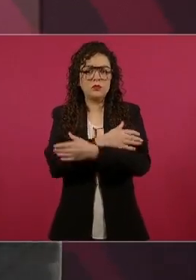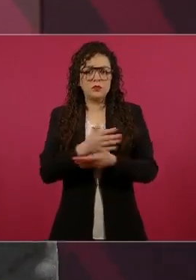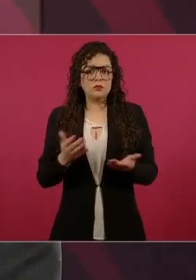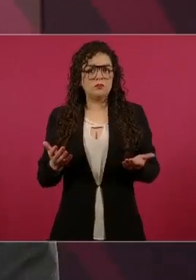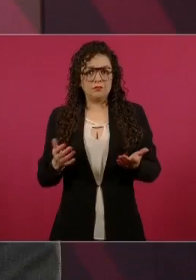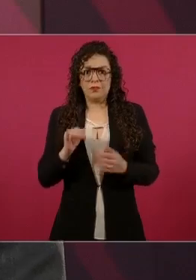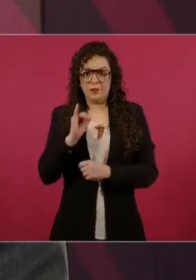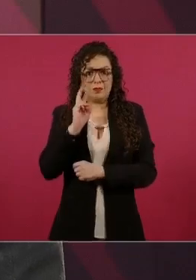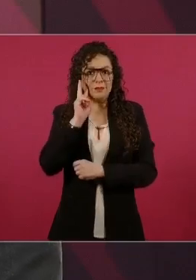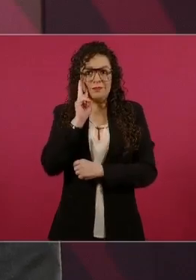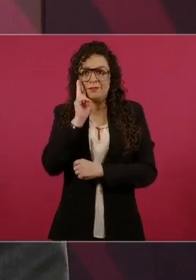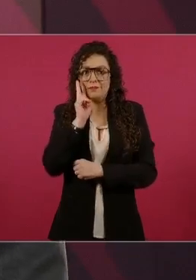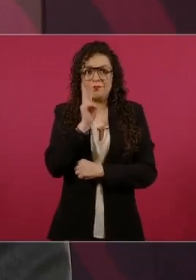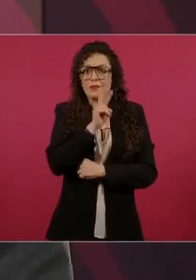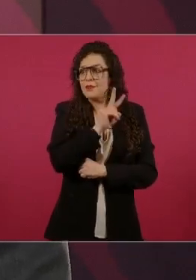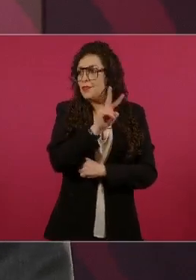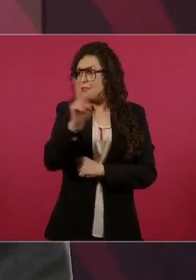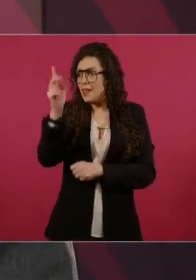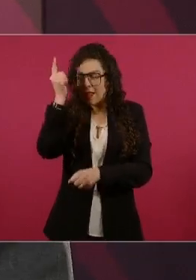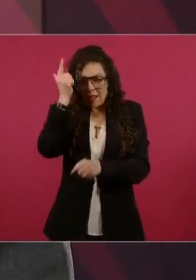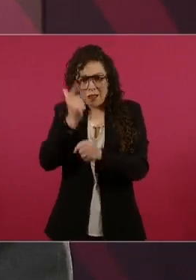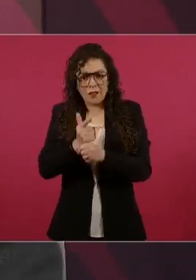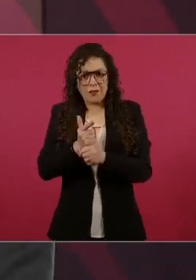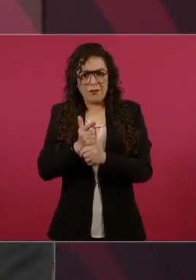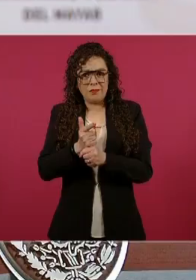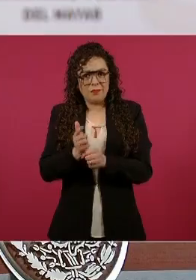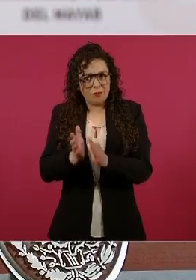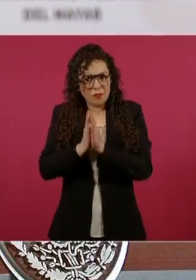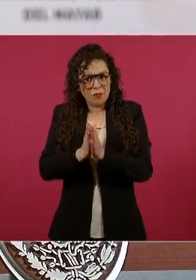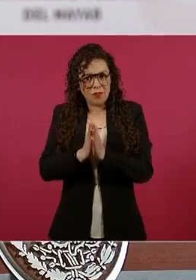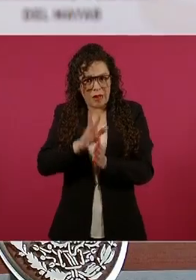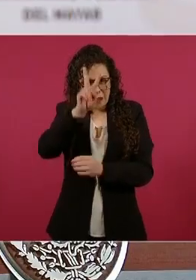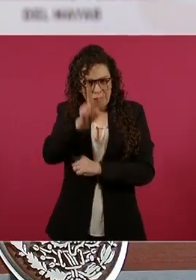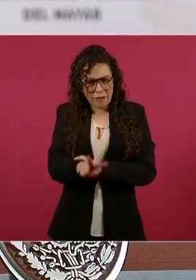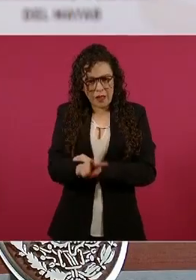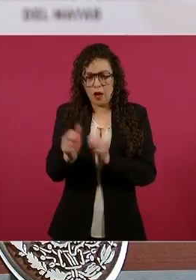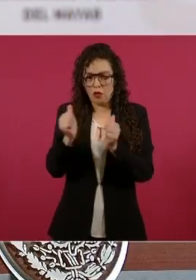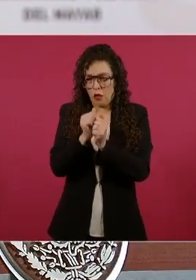Vean la crisis con todo respeto en Estados Unidos,